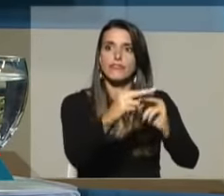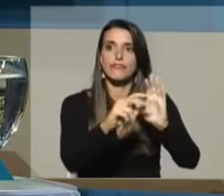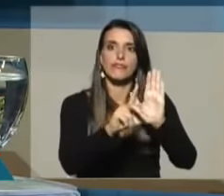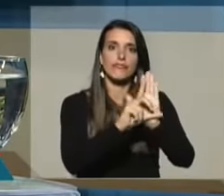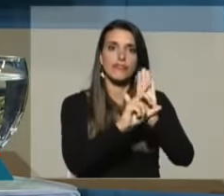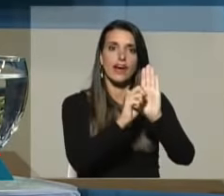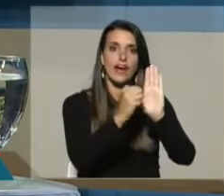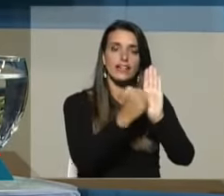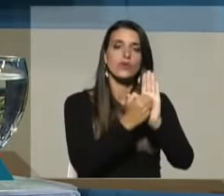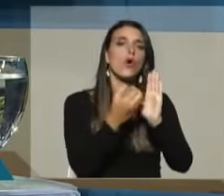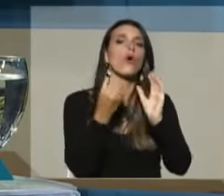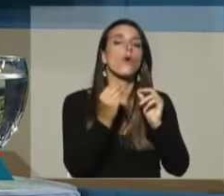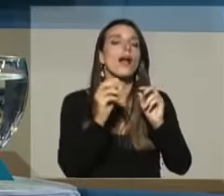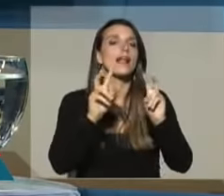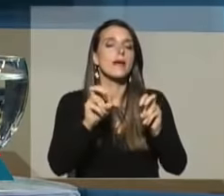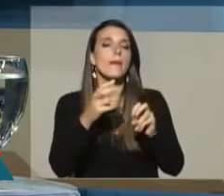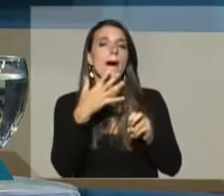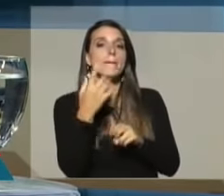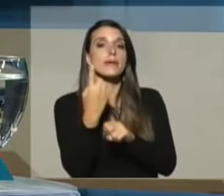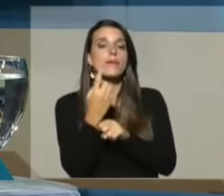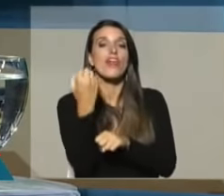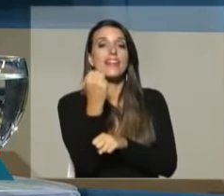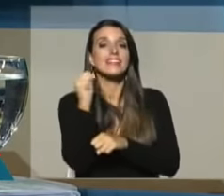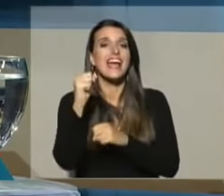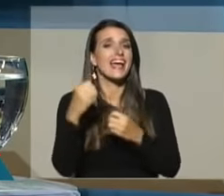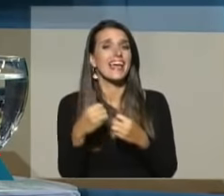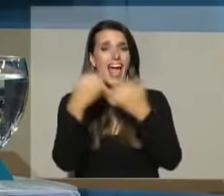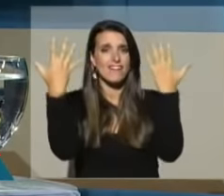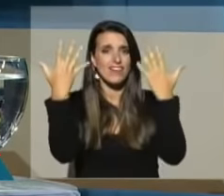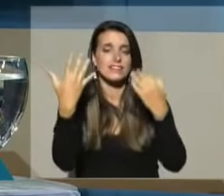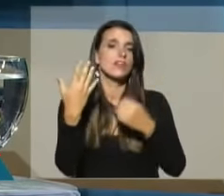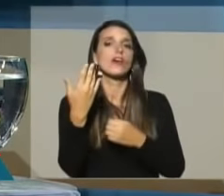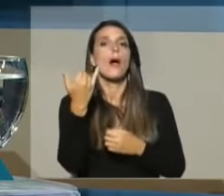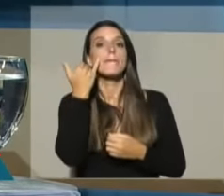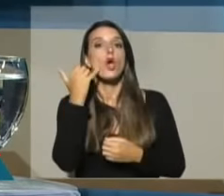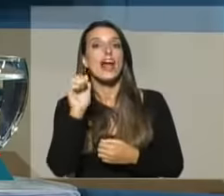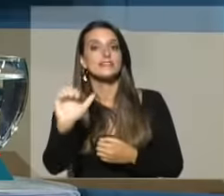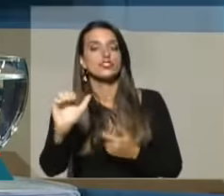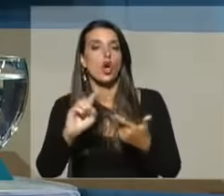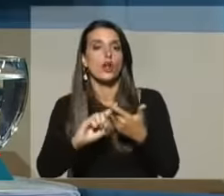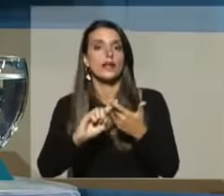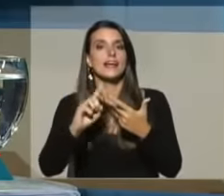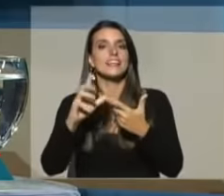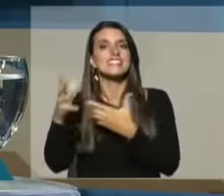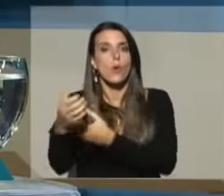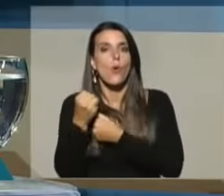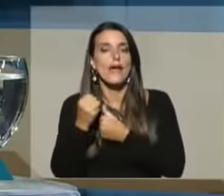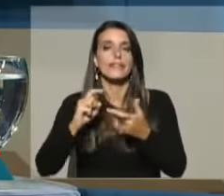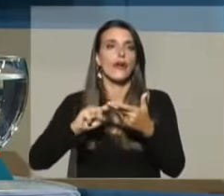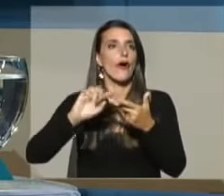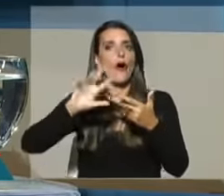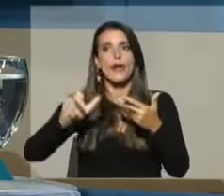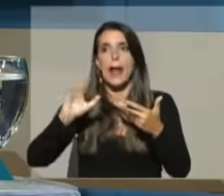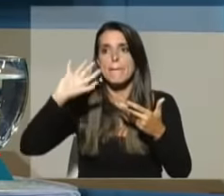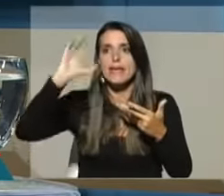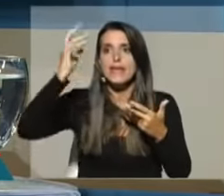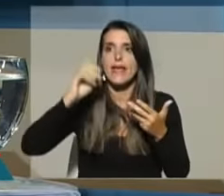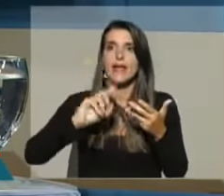vinculados con los delitos considerados gravísimos, violación, secuestro, rapiña,